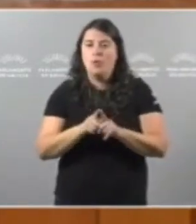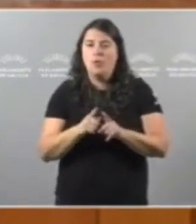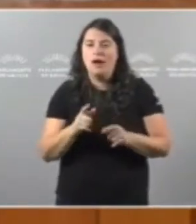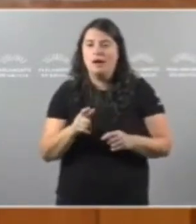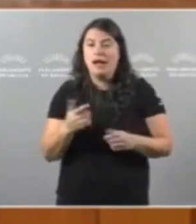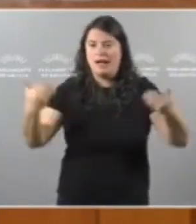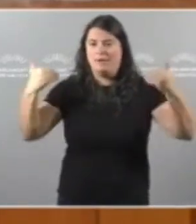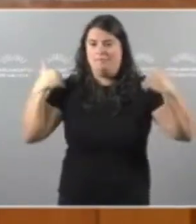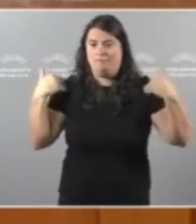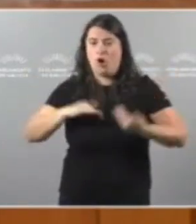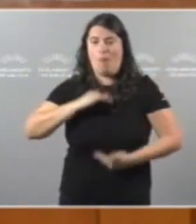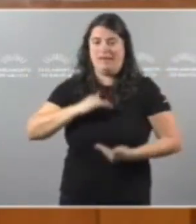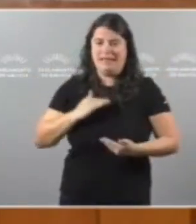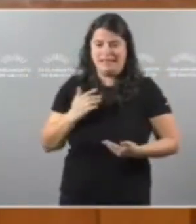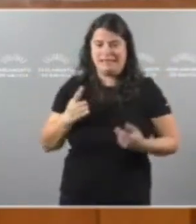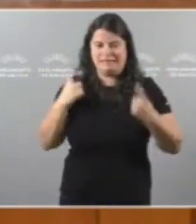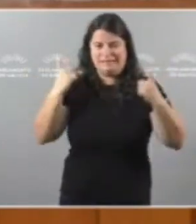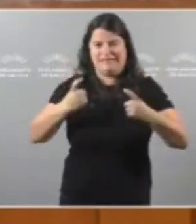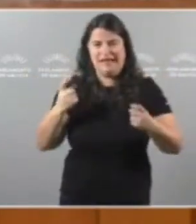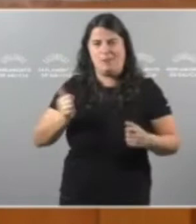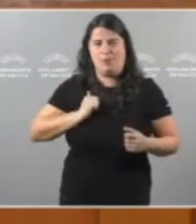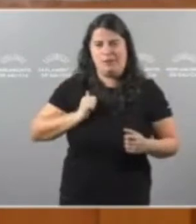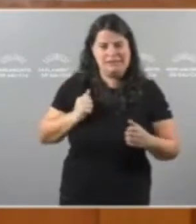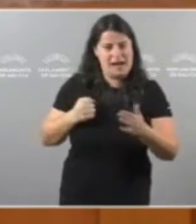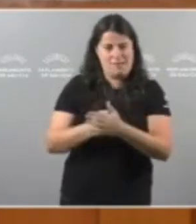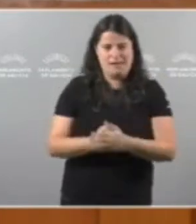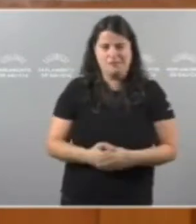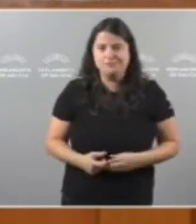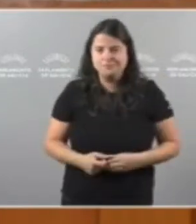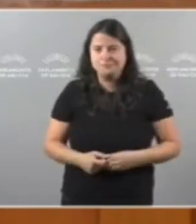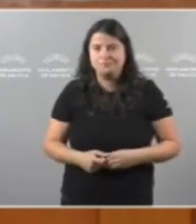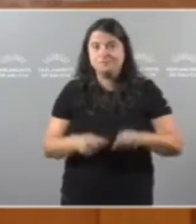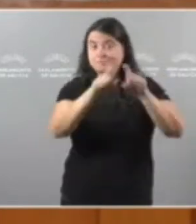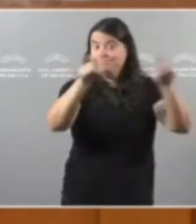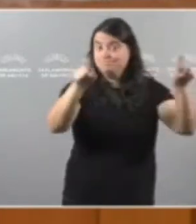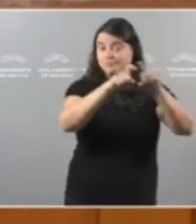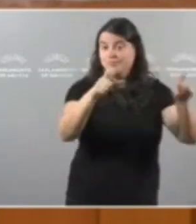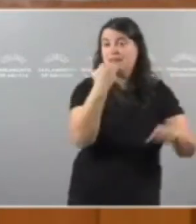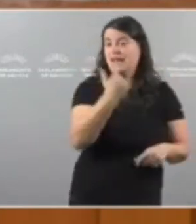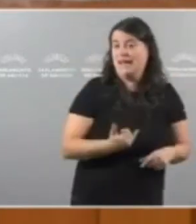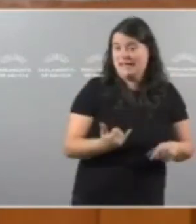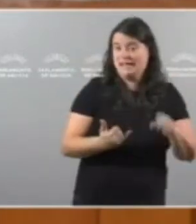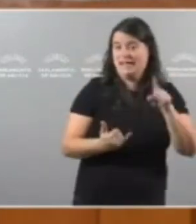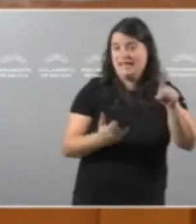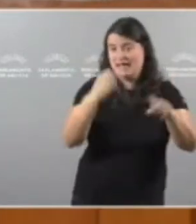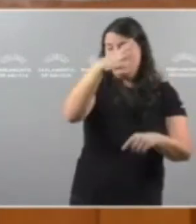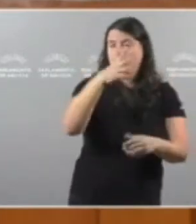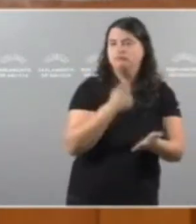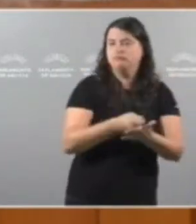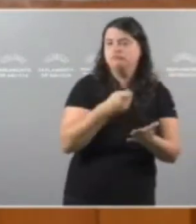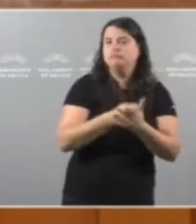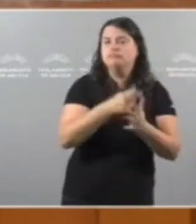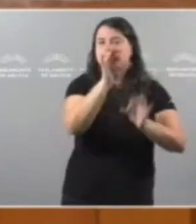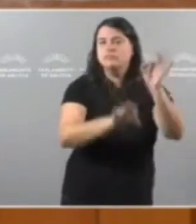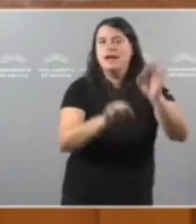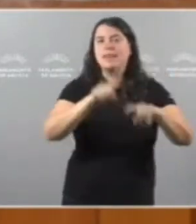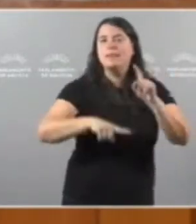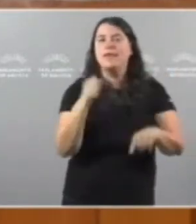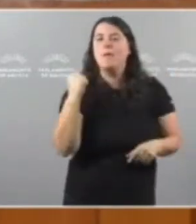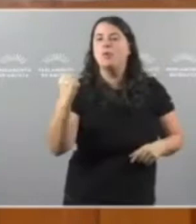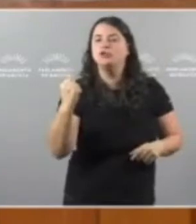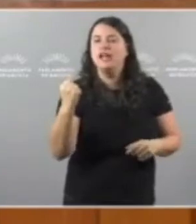que ten Galiza Primeiro, facendo que as eléctricas Paguen o canon eólico en función da potencia